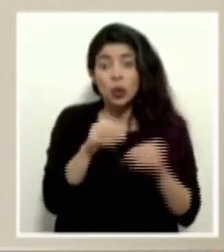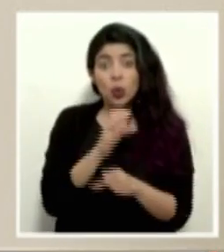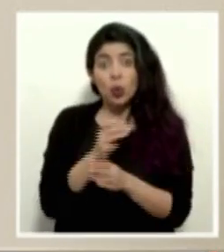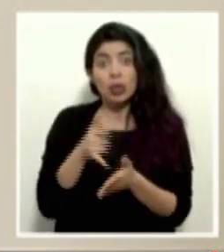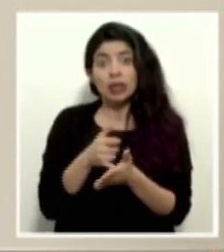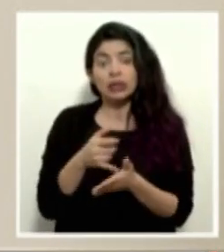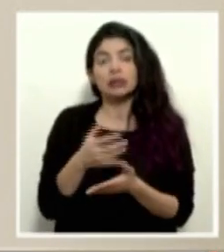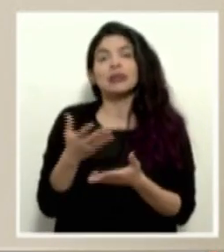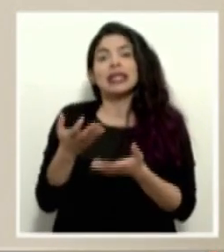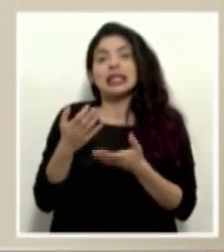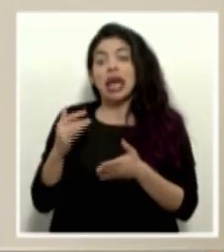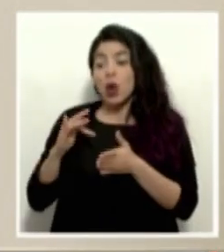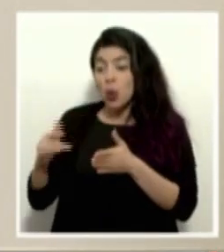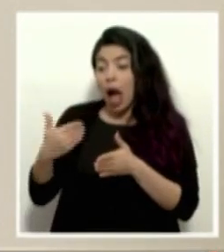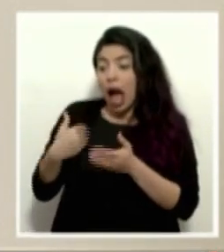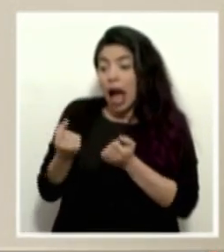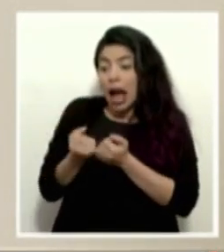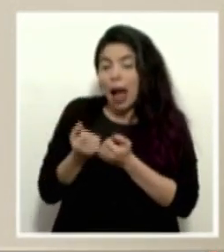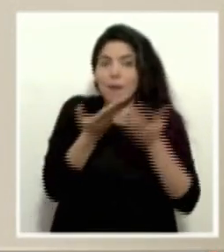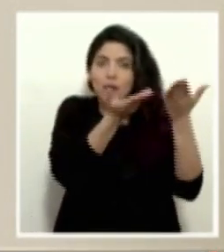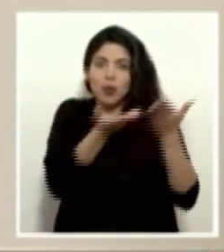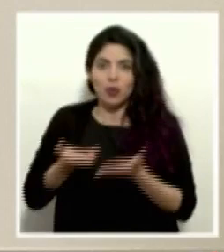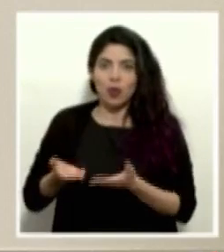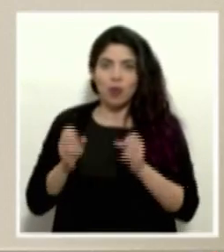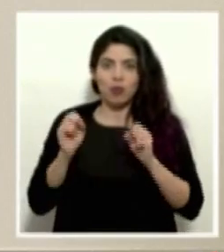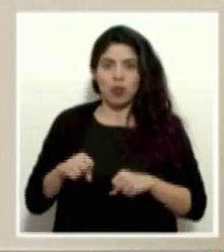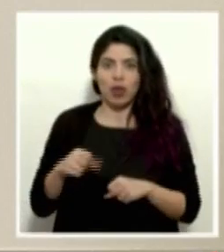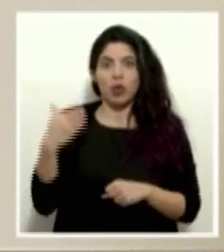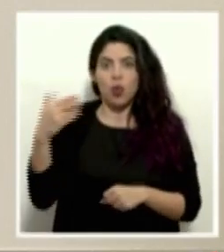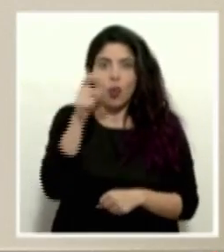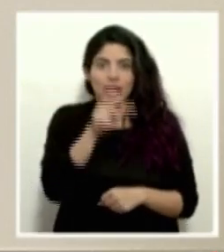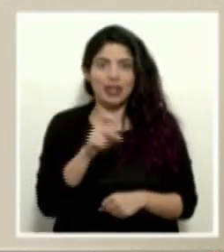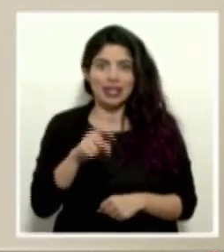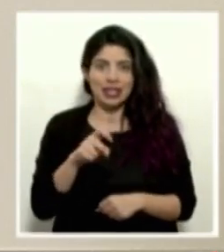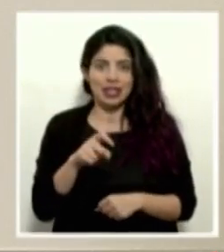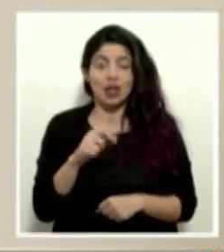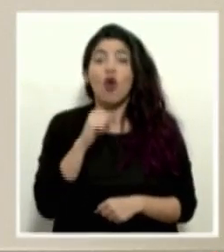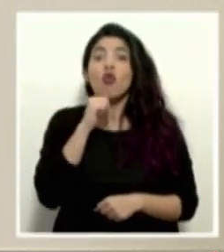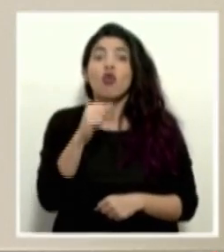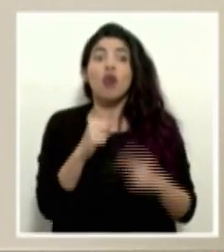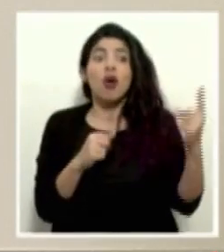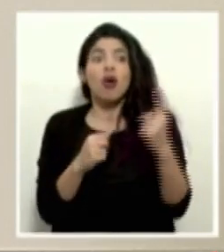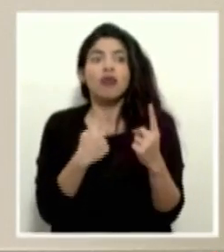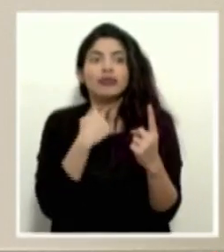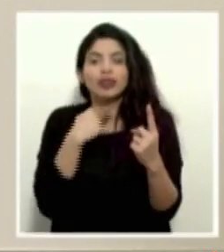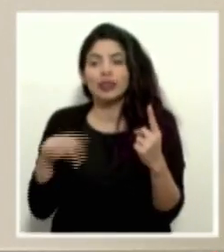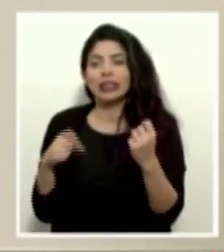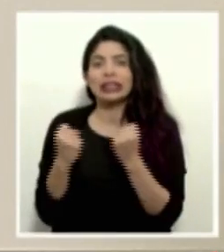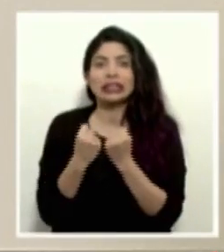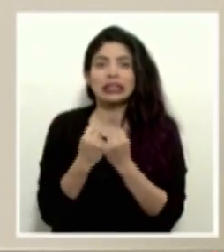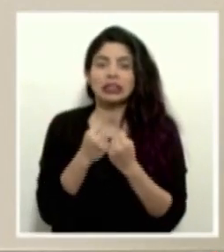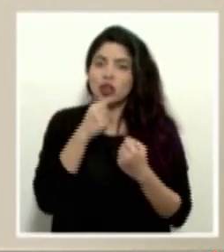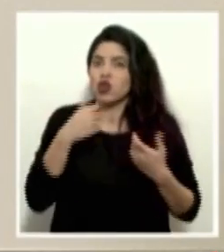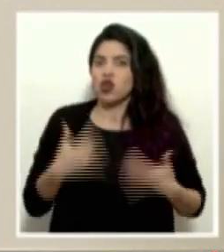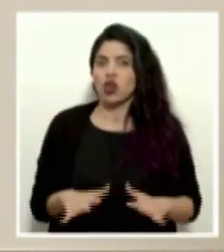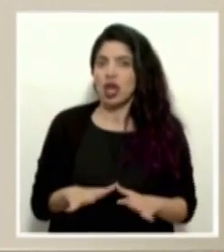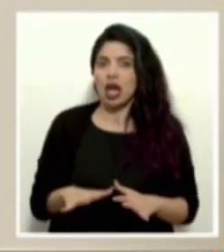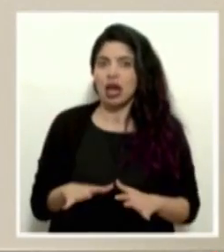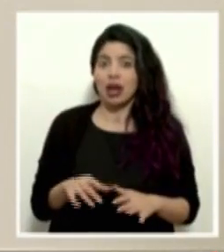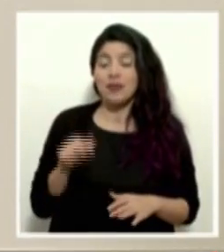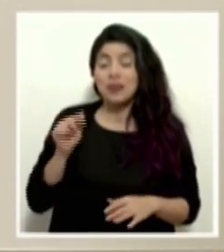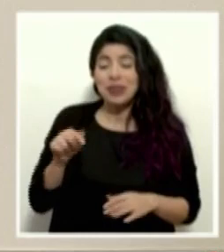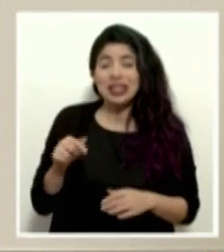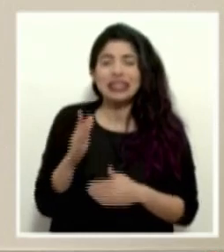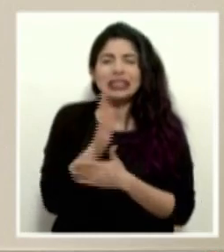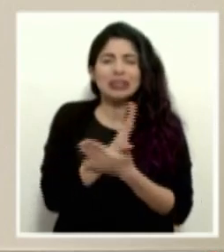puedan usar la unidad de cuidados intensivos cuando ésta así se requiera y no que se queden sin lugar, porque pues esa es una de las